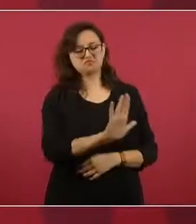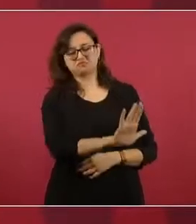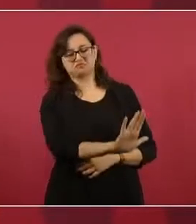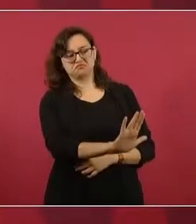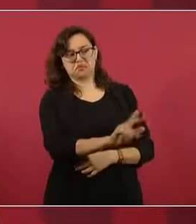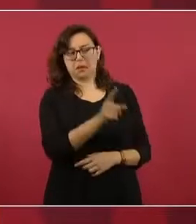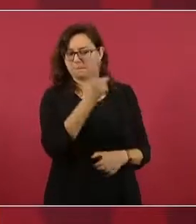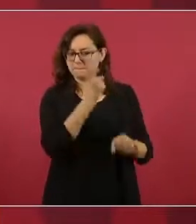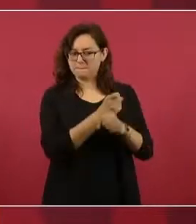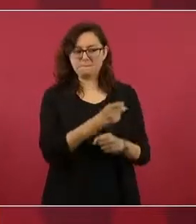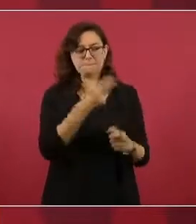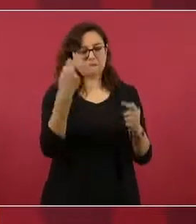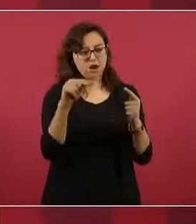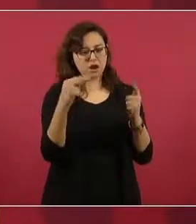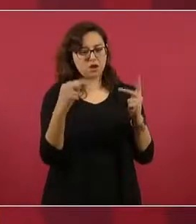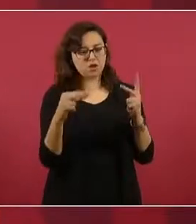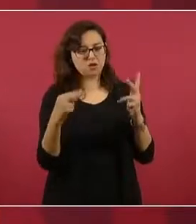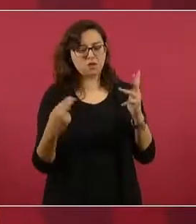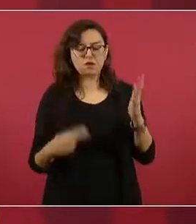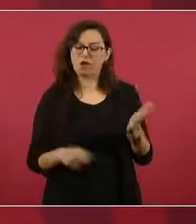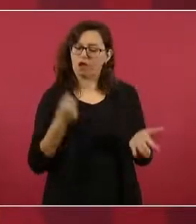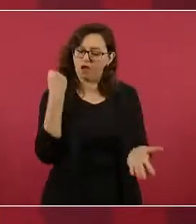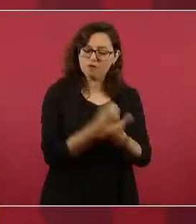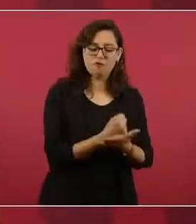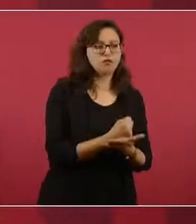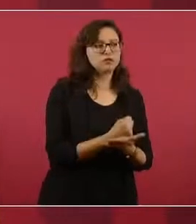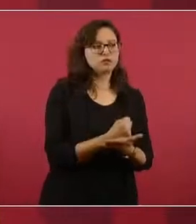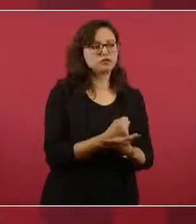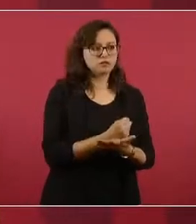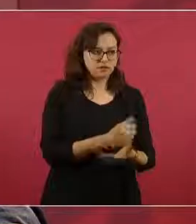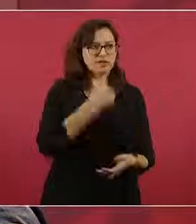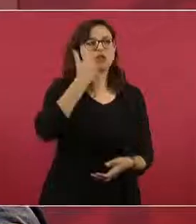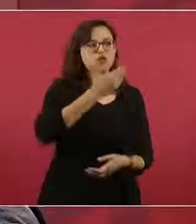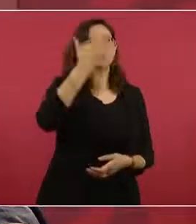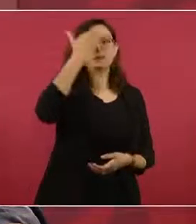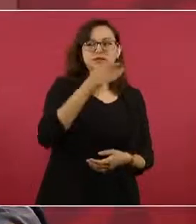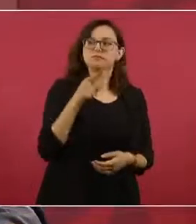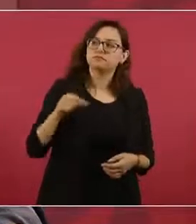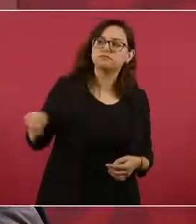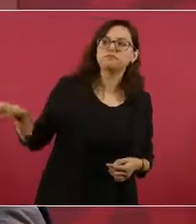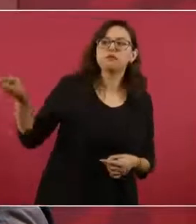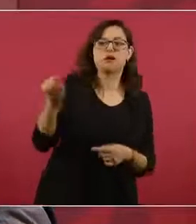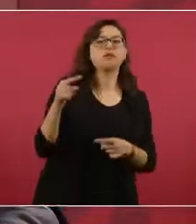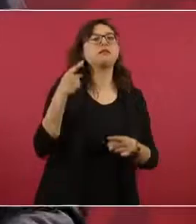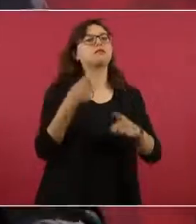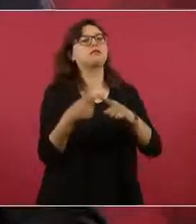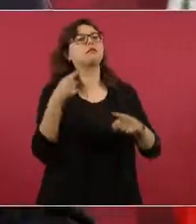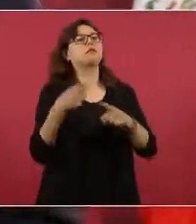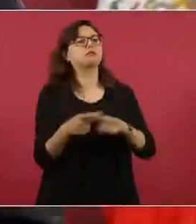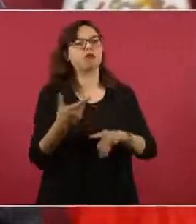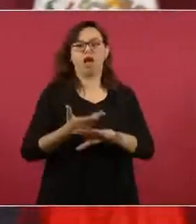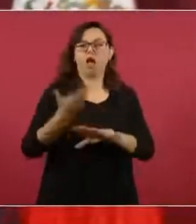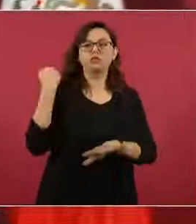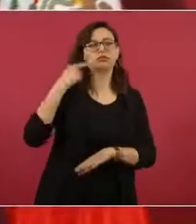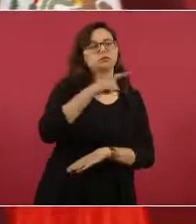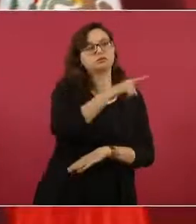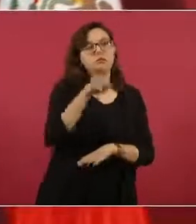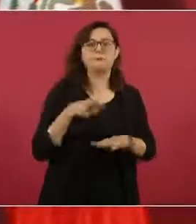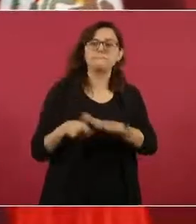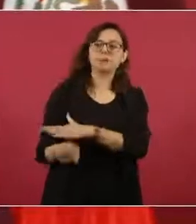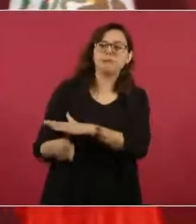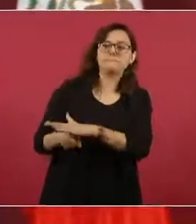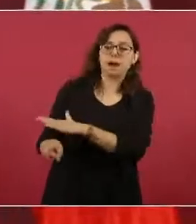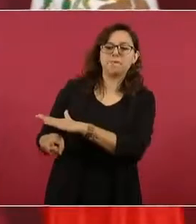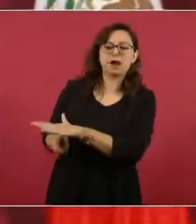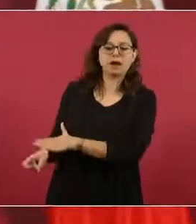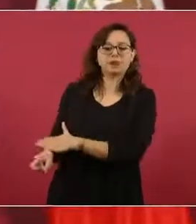les exigimos que queríamos saber quiénes eran las personas que habían recibido dinero,